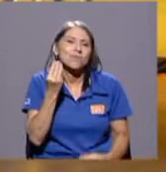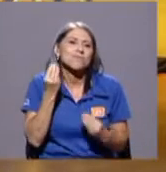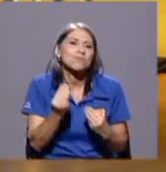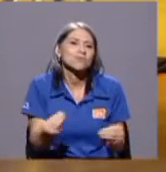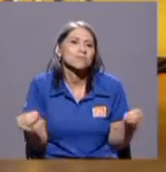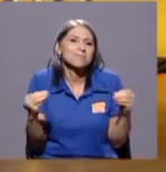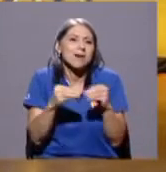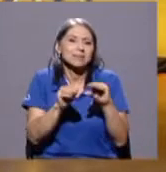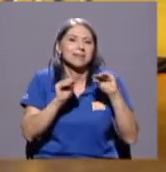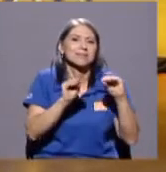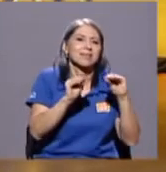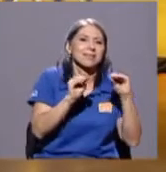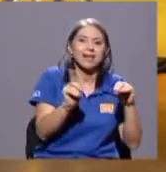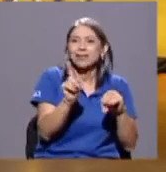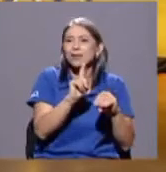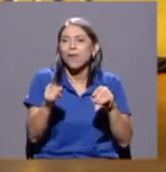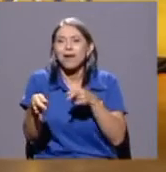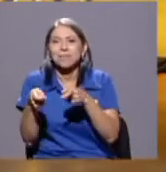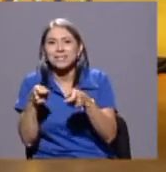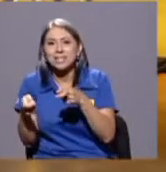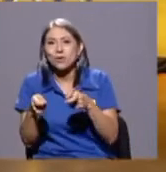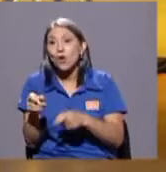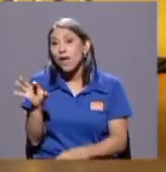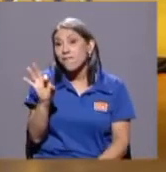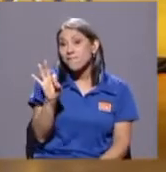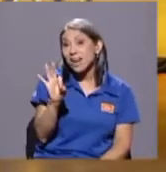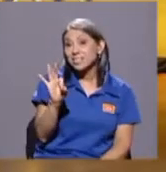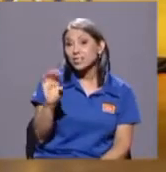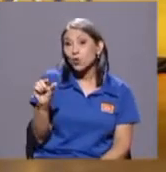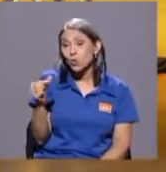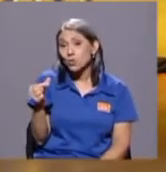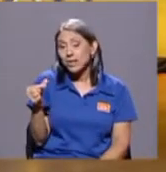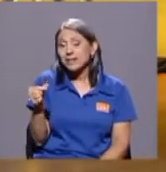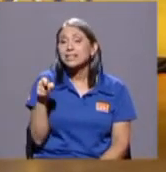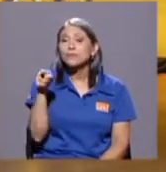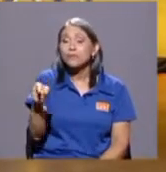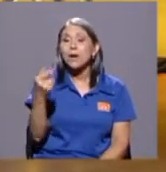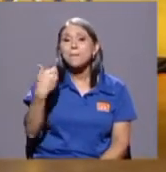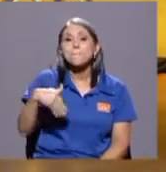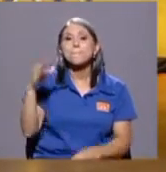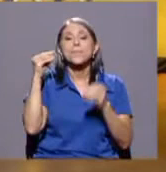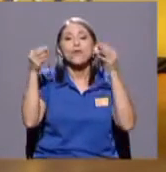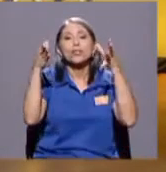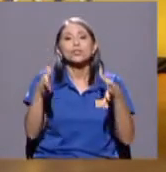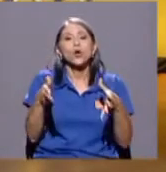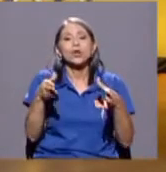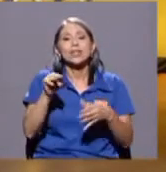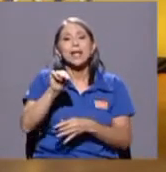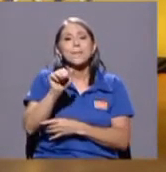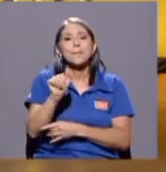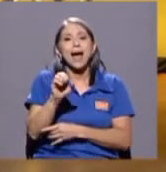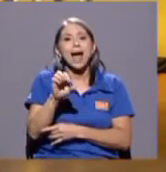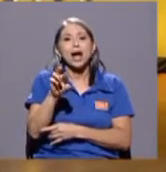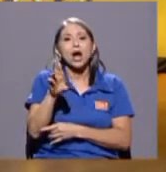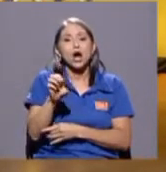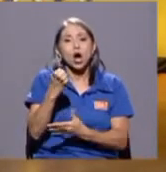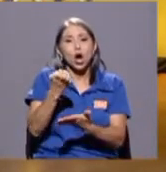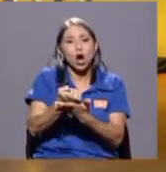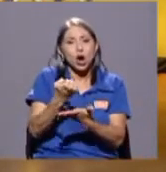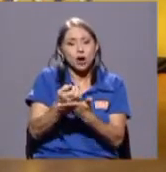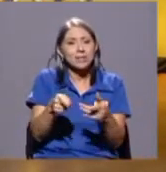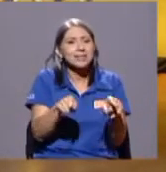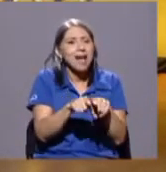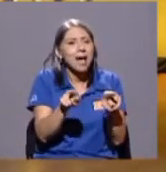Francisco fue nuestro profesor estrella de macroeconomía y también de varios temas de finanzas por